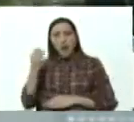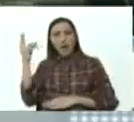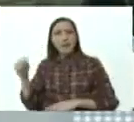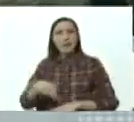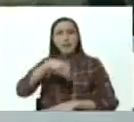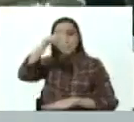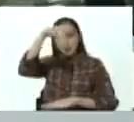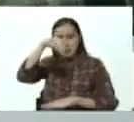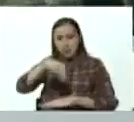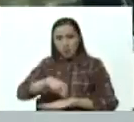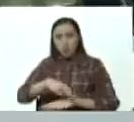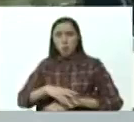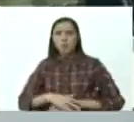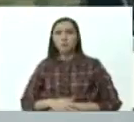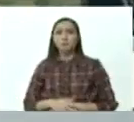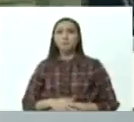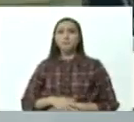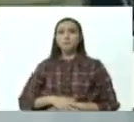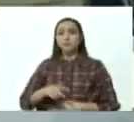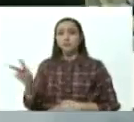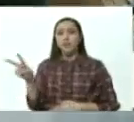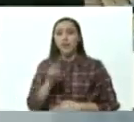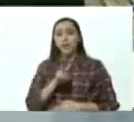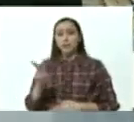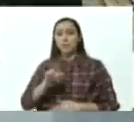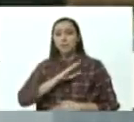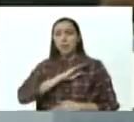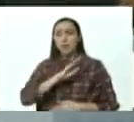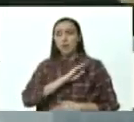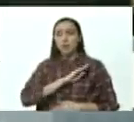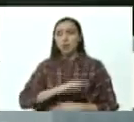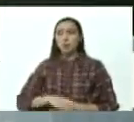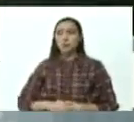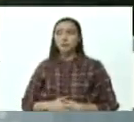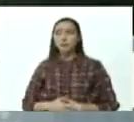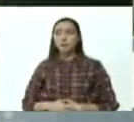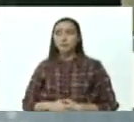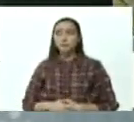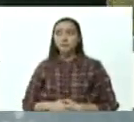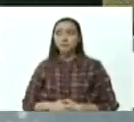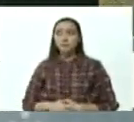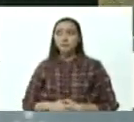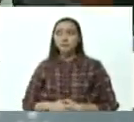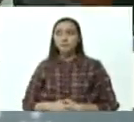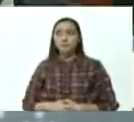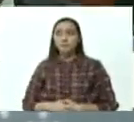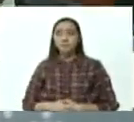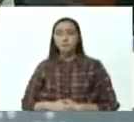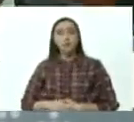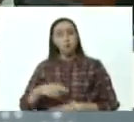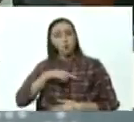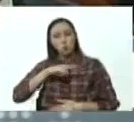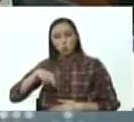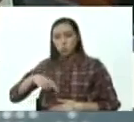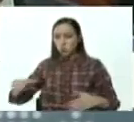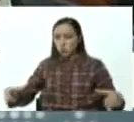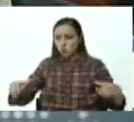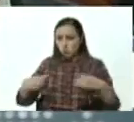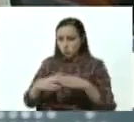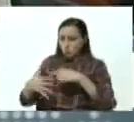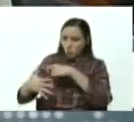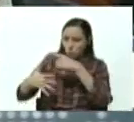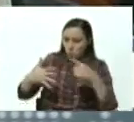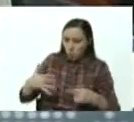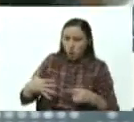Nacional de la República Bolivariana de Venezuela y quienes las integramos, cinco principales y tres